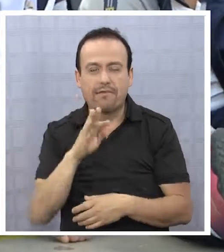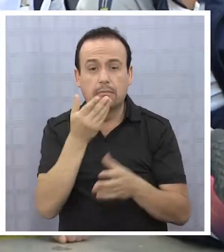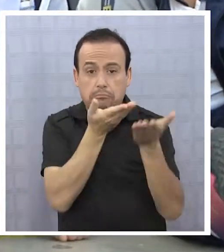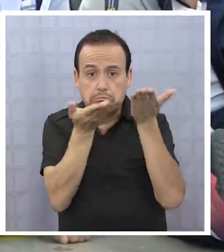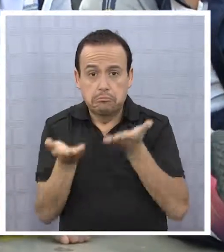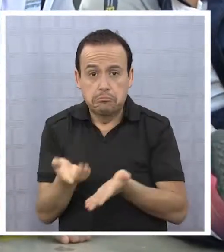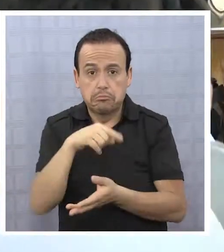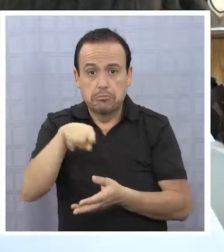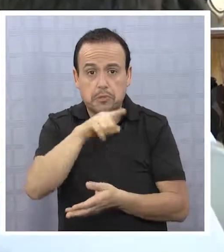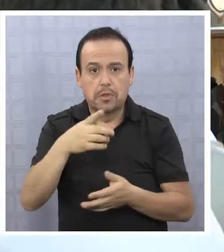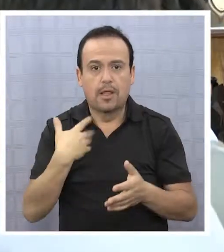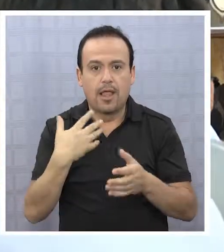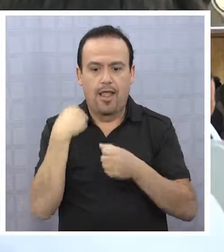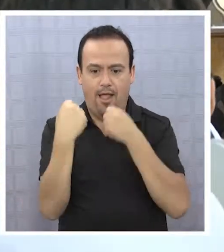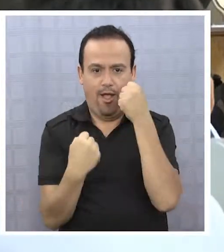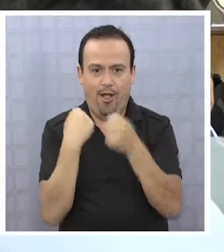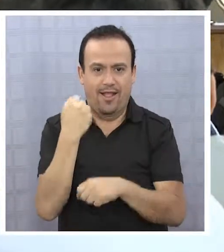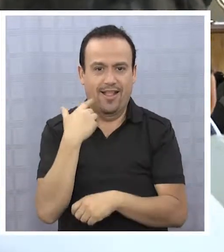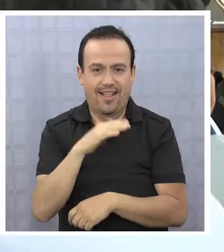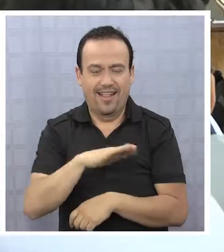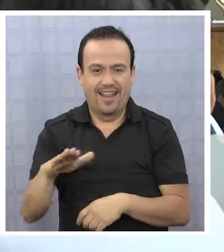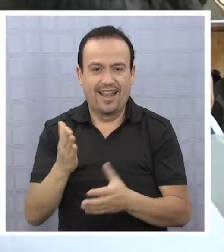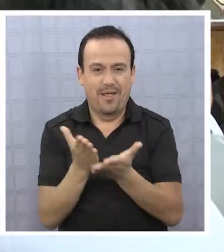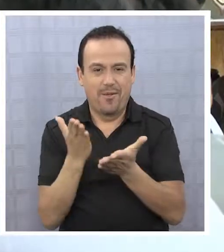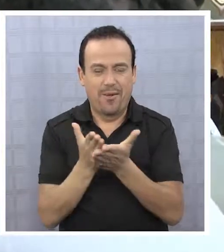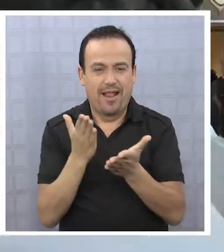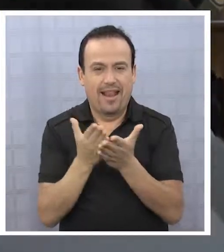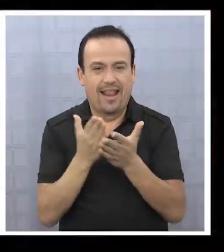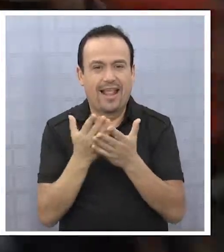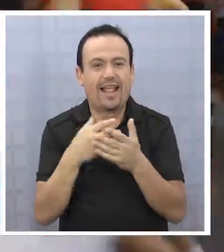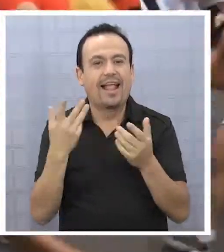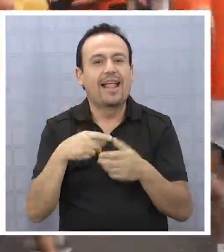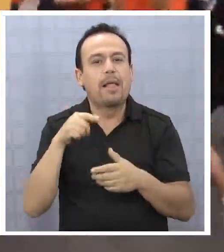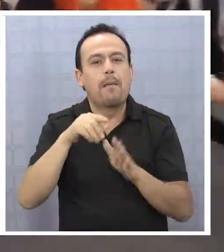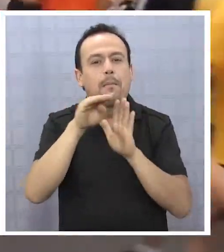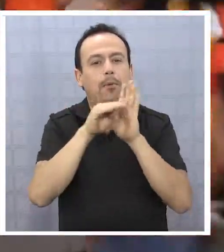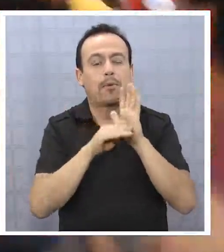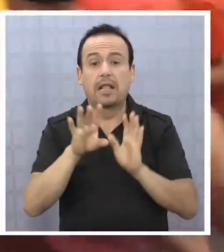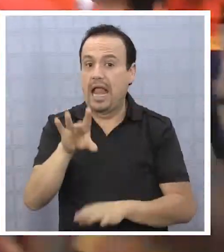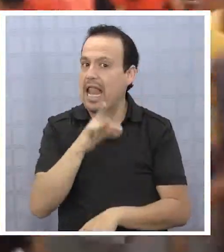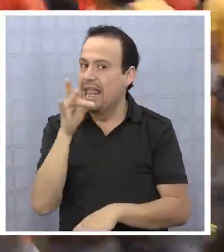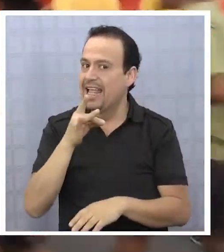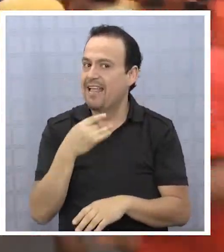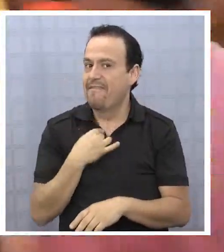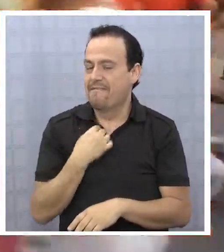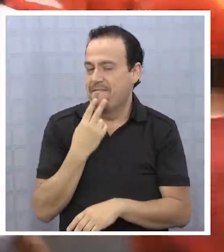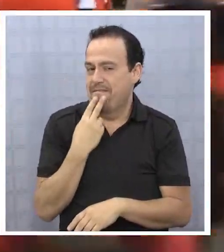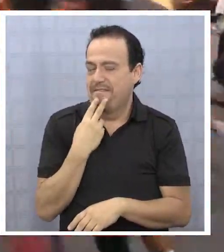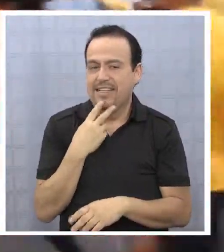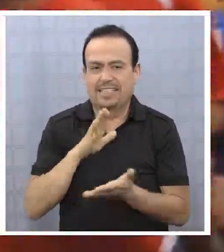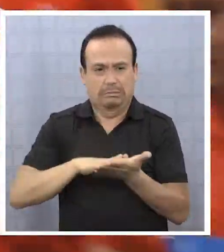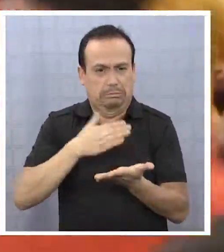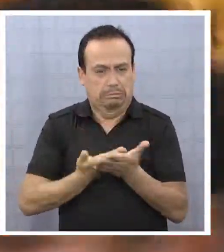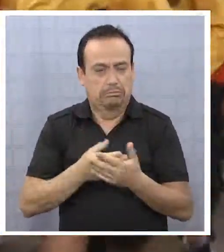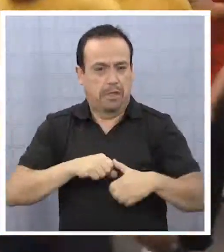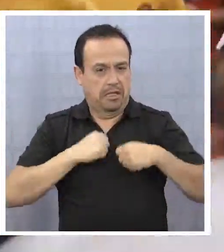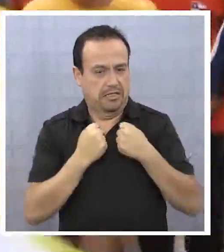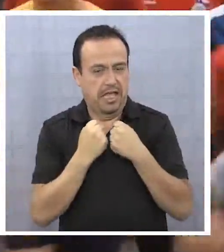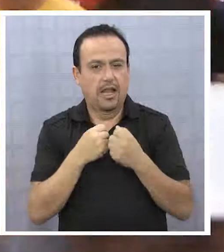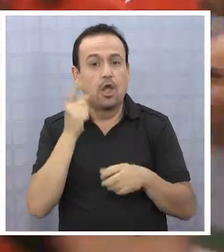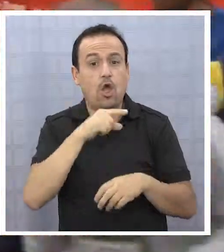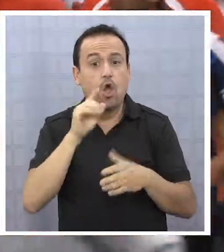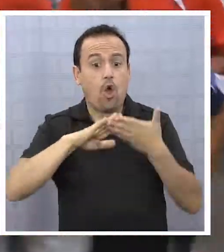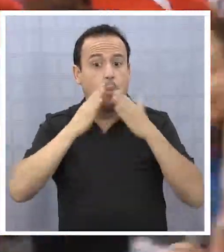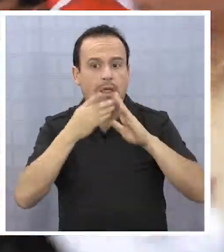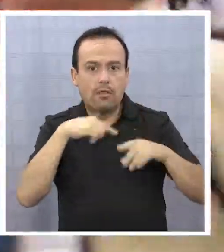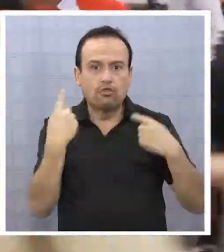familias a ser parte de la corrida escolar sobre ruedas enmarcada en el programa Elige Vivir Sano. El evento busca que la